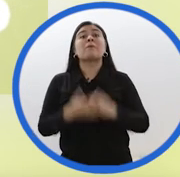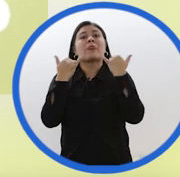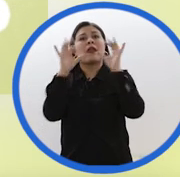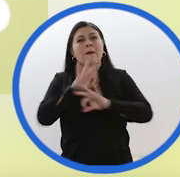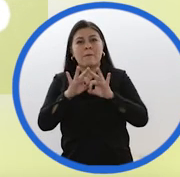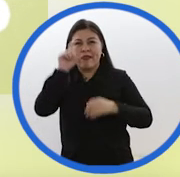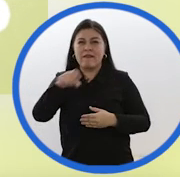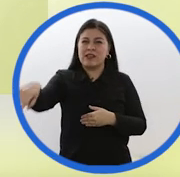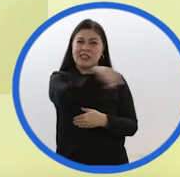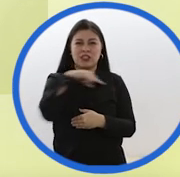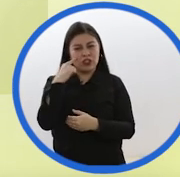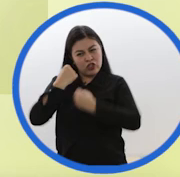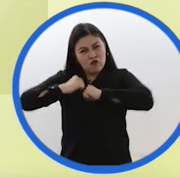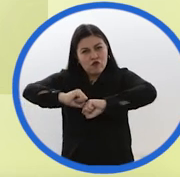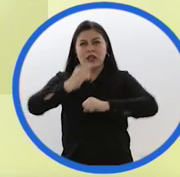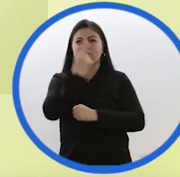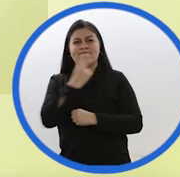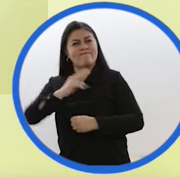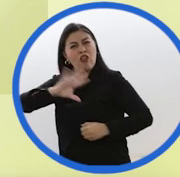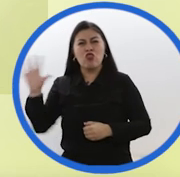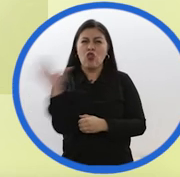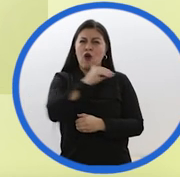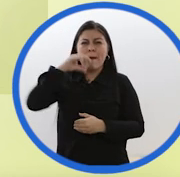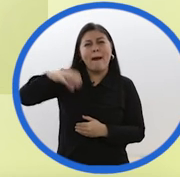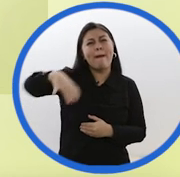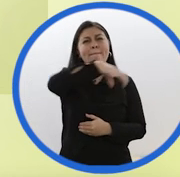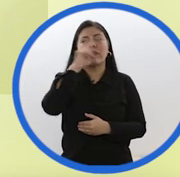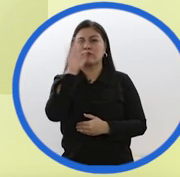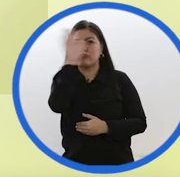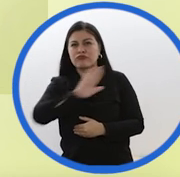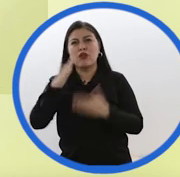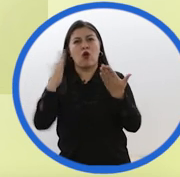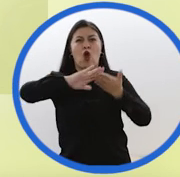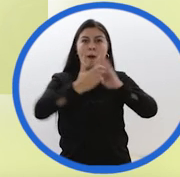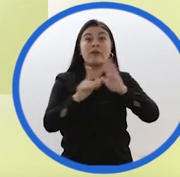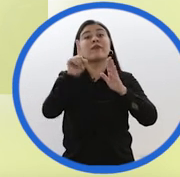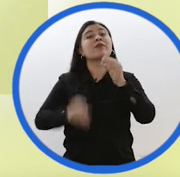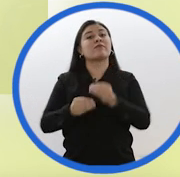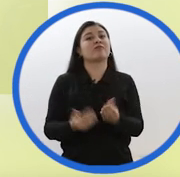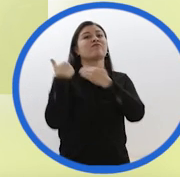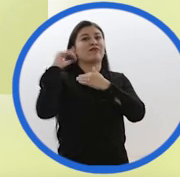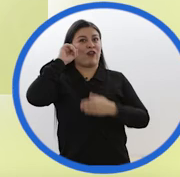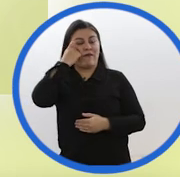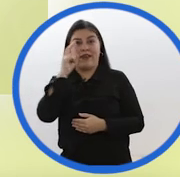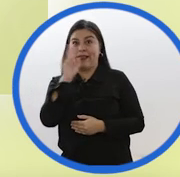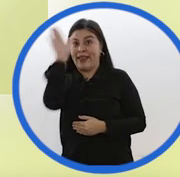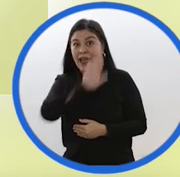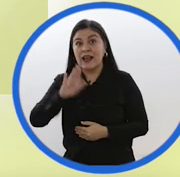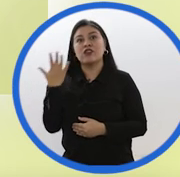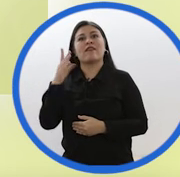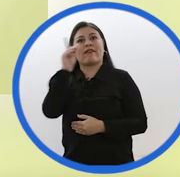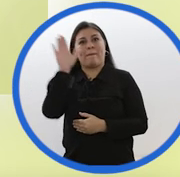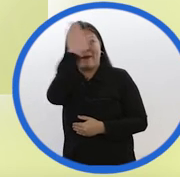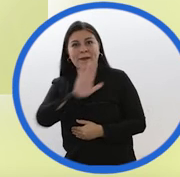esfuerzo y compromiso de todos los sectores que componen la nación, las comunidades y el gobierno nacional, los gobiernos departamentales